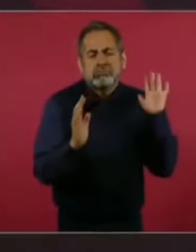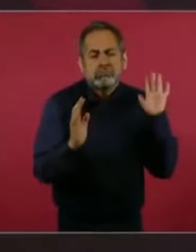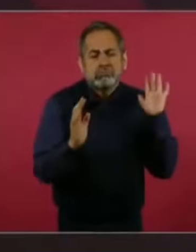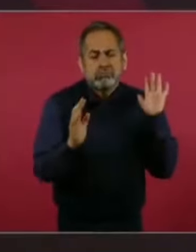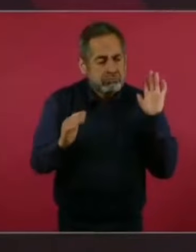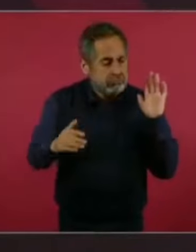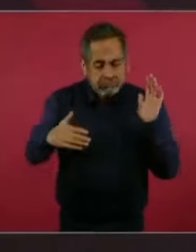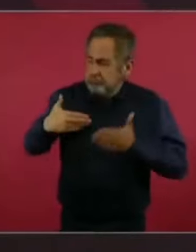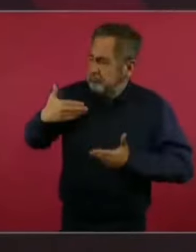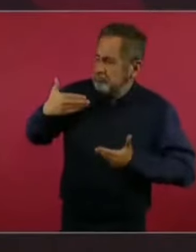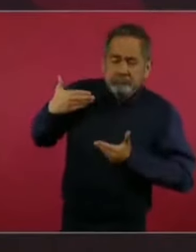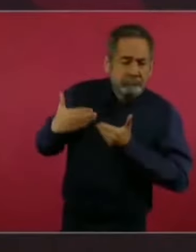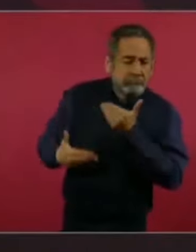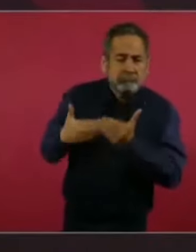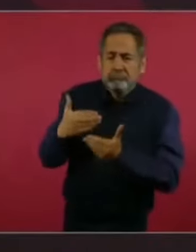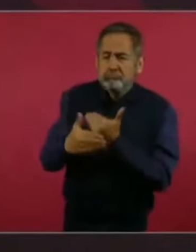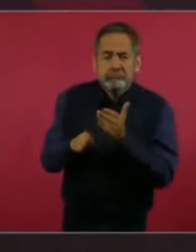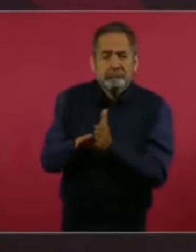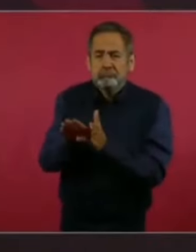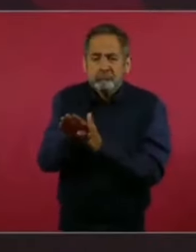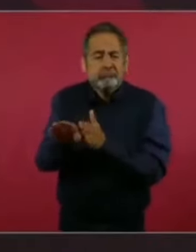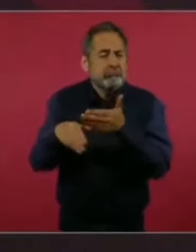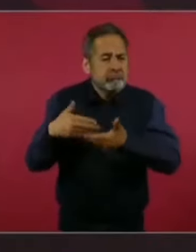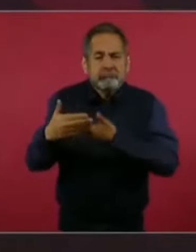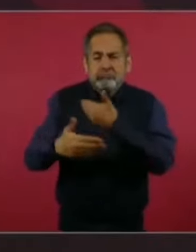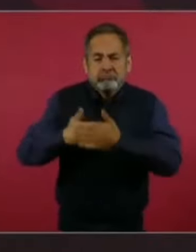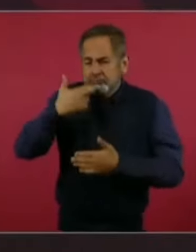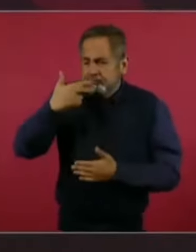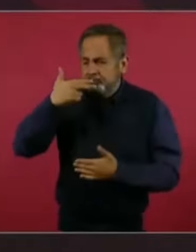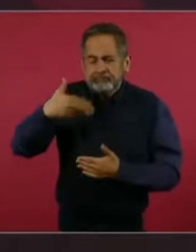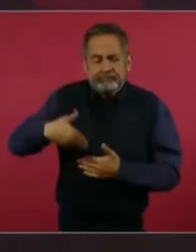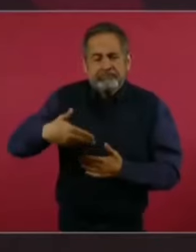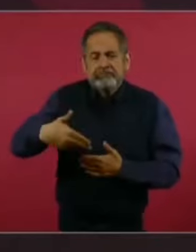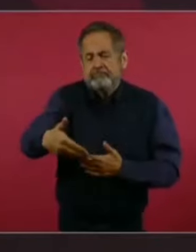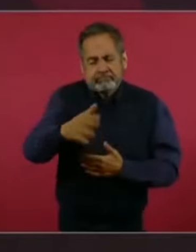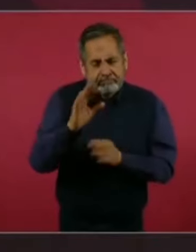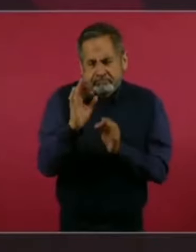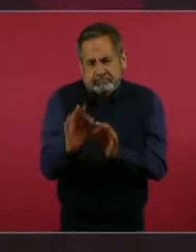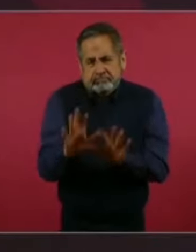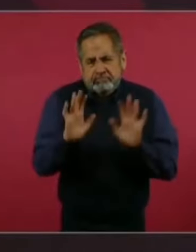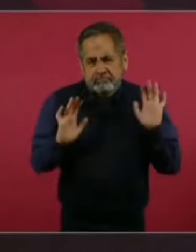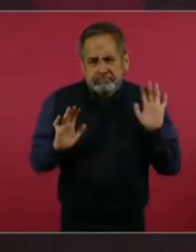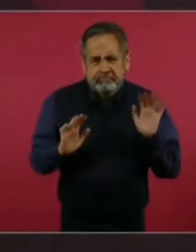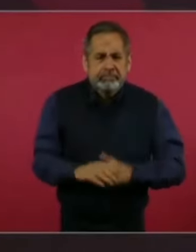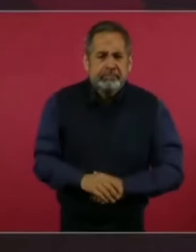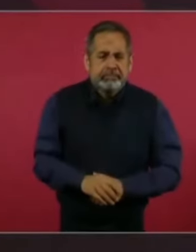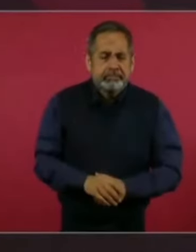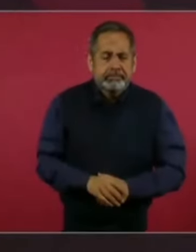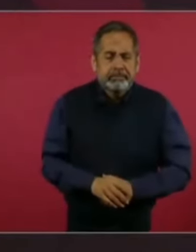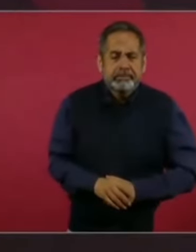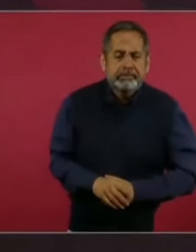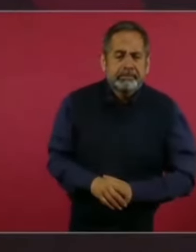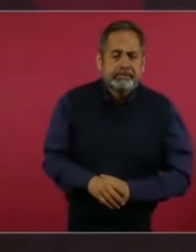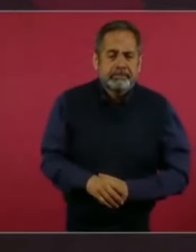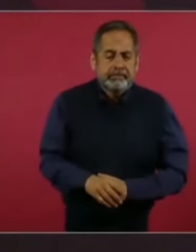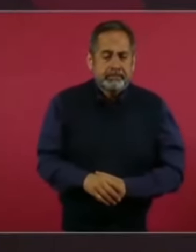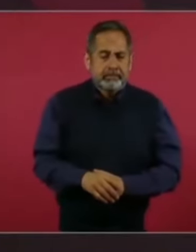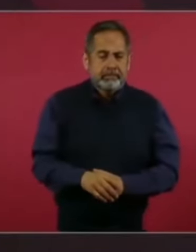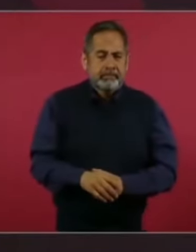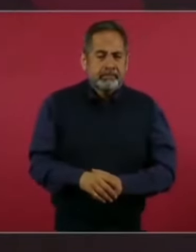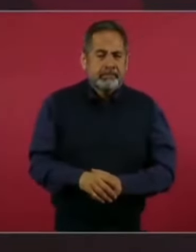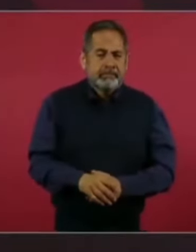avanzado como se ha logrado y no hubiésemos avanzado,